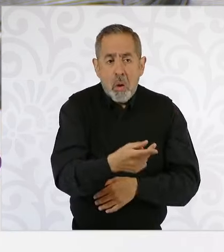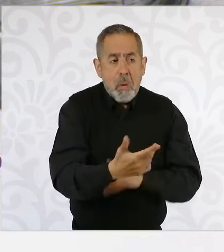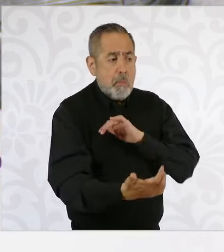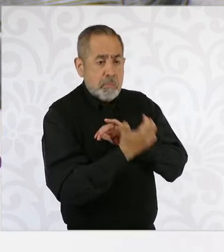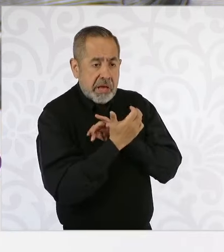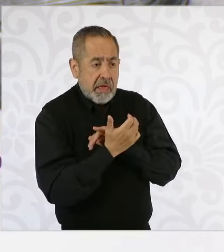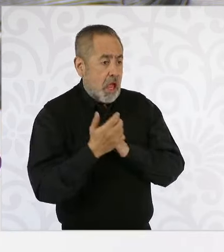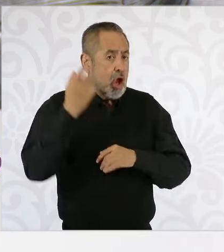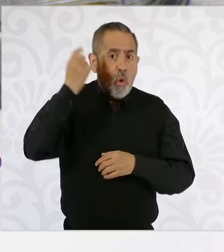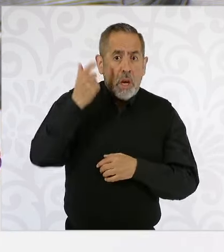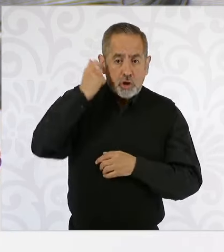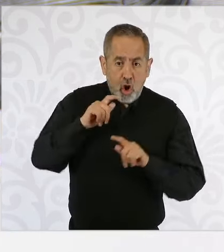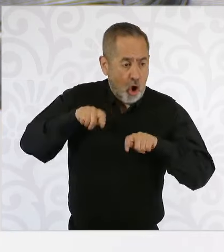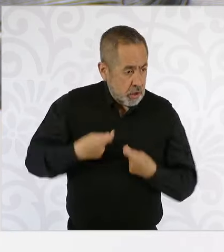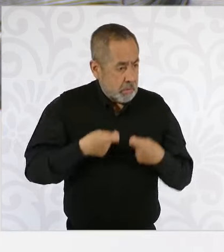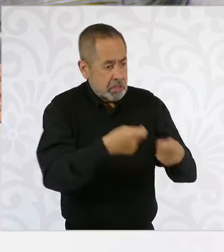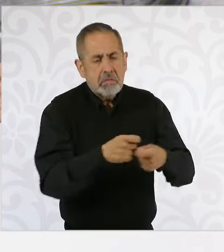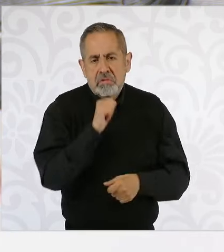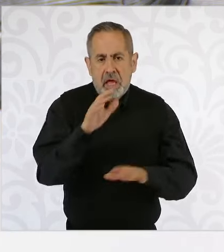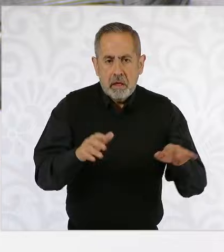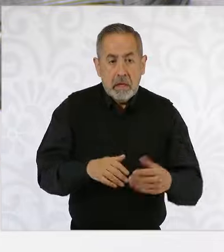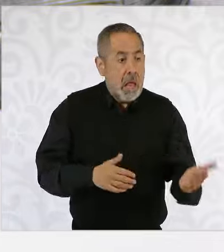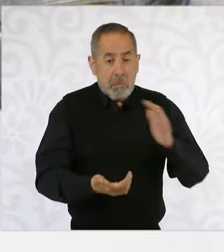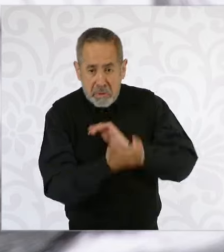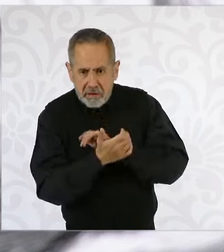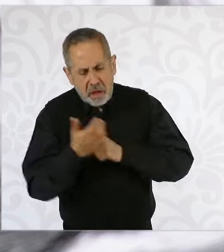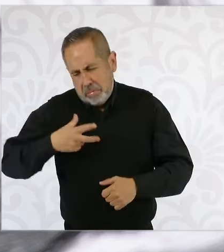nadie ha solicitado su pensión y además no se la daríamos.